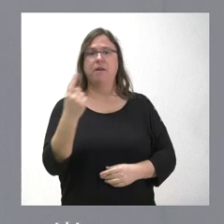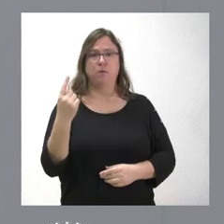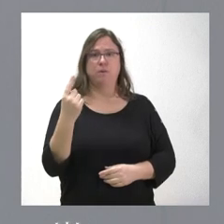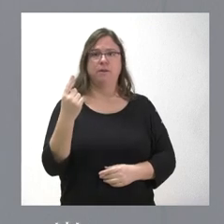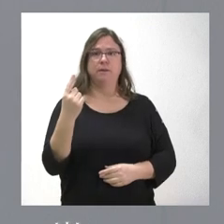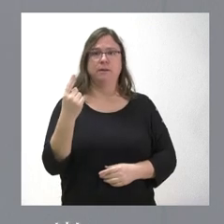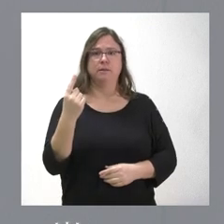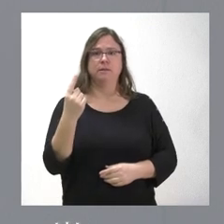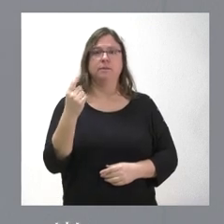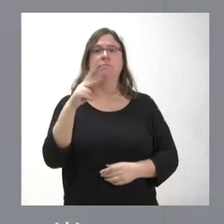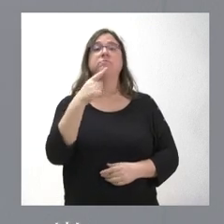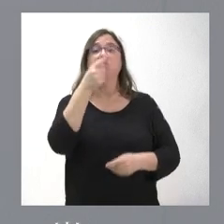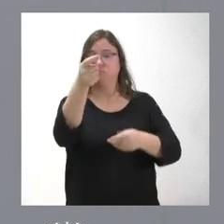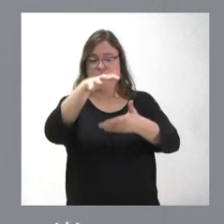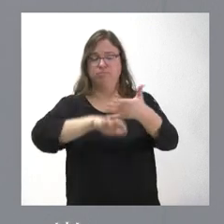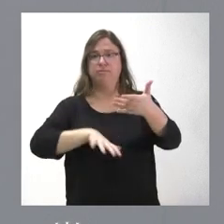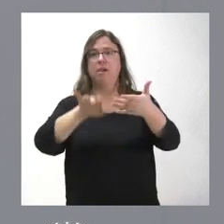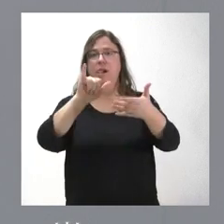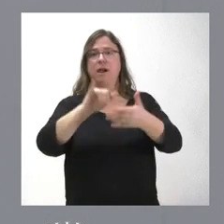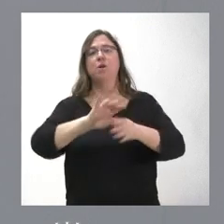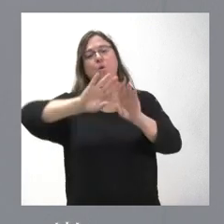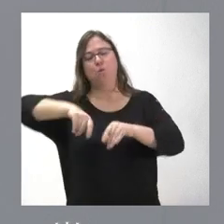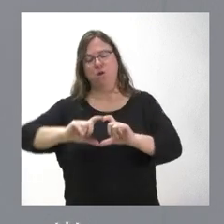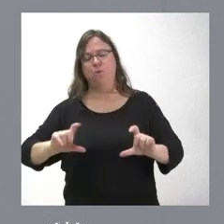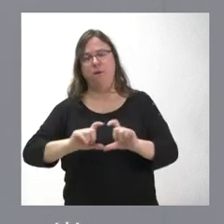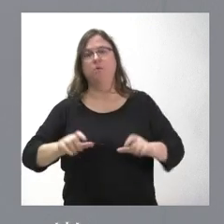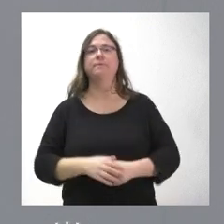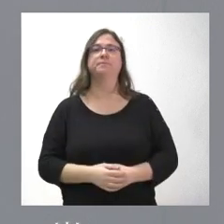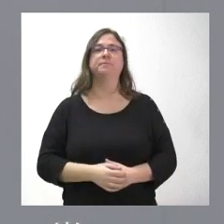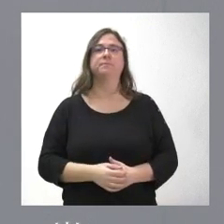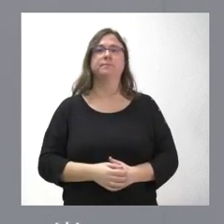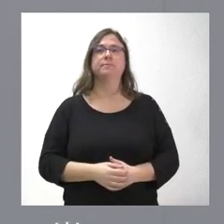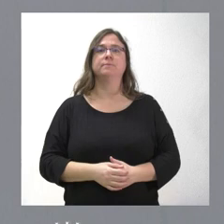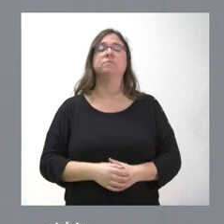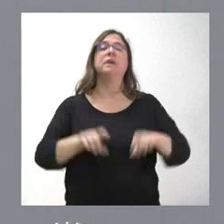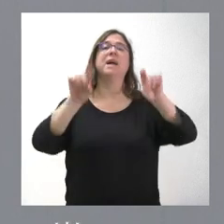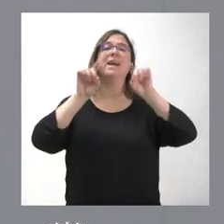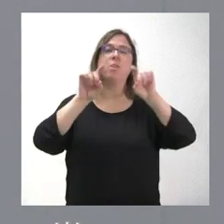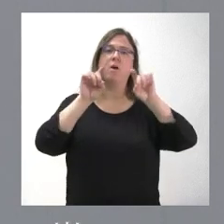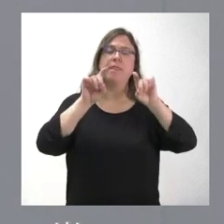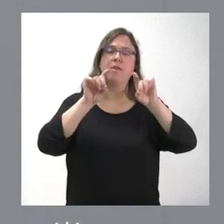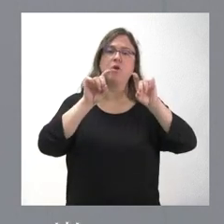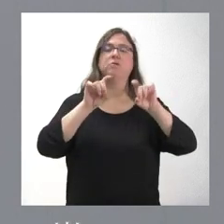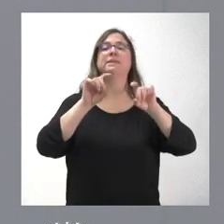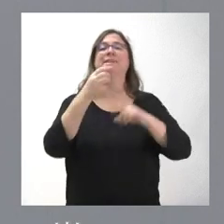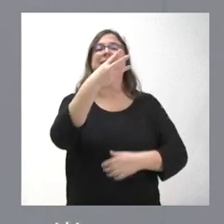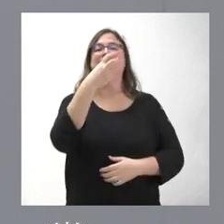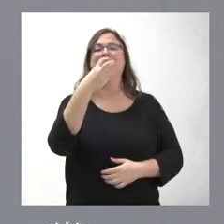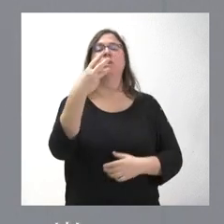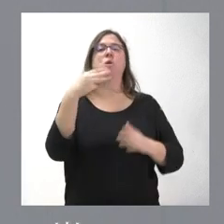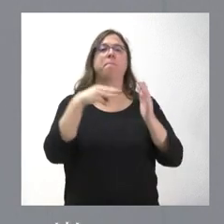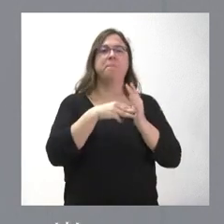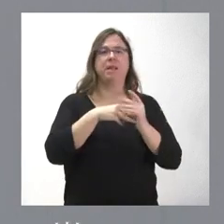universidades es la que tienen ustedes en el último párrafo de la nota de prensa. Educación destina 300.000 euros